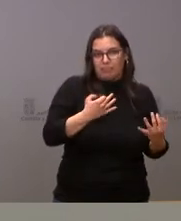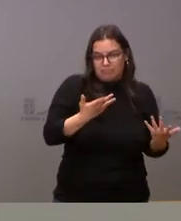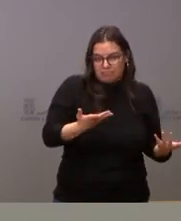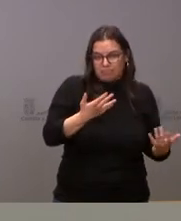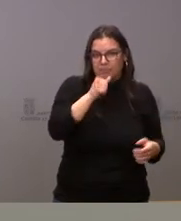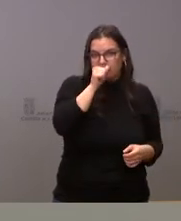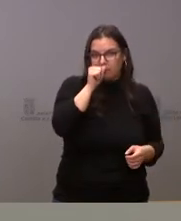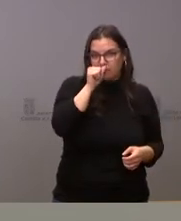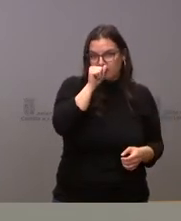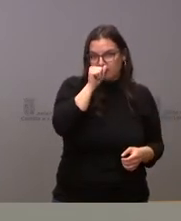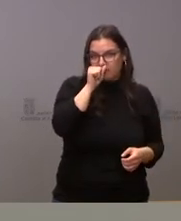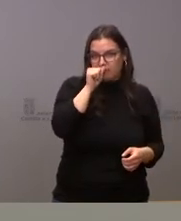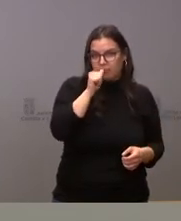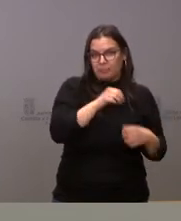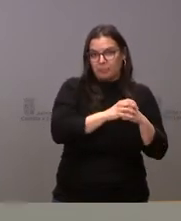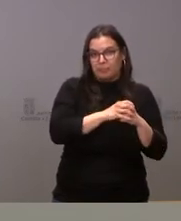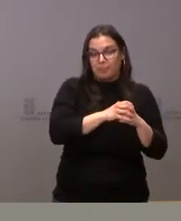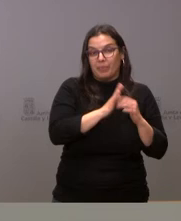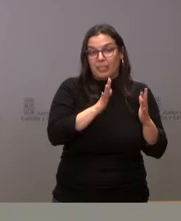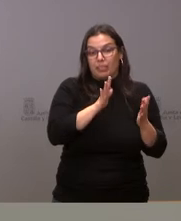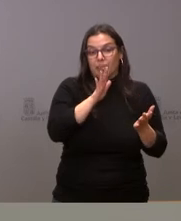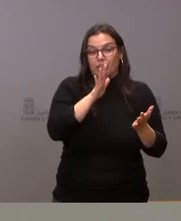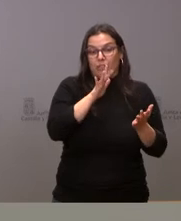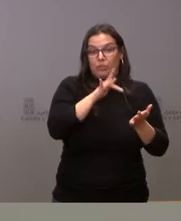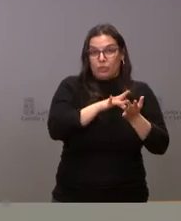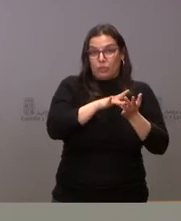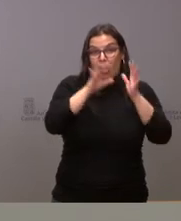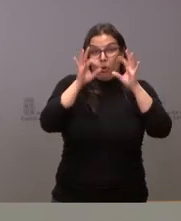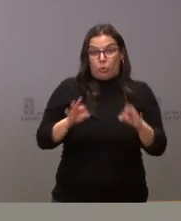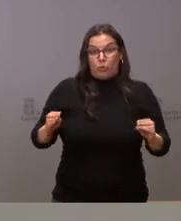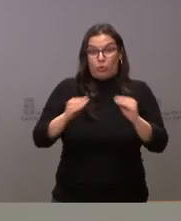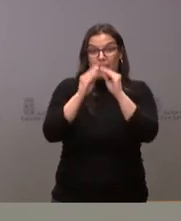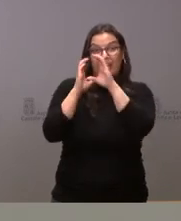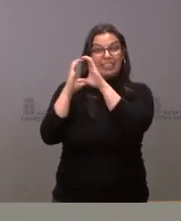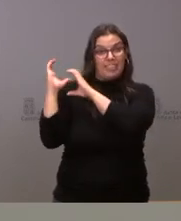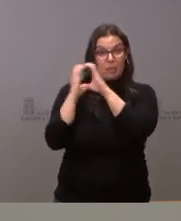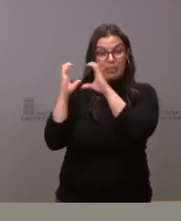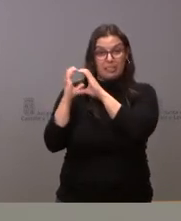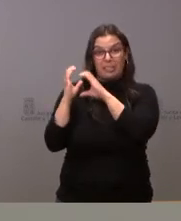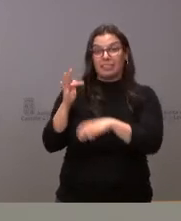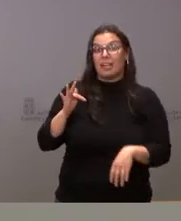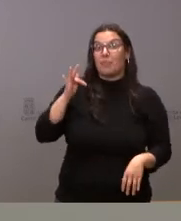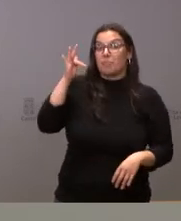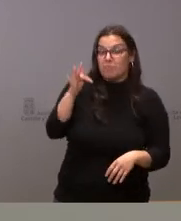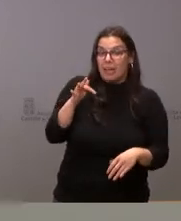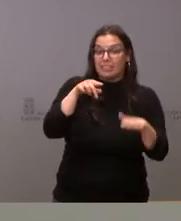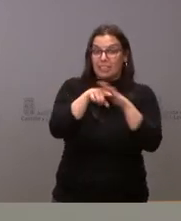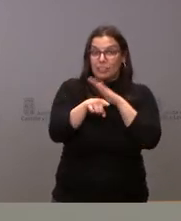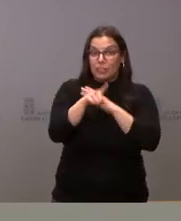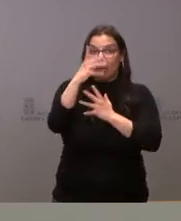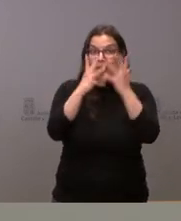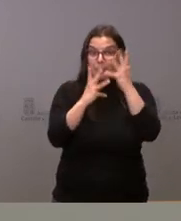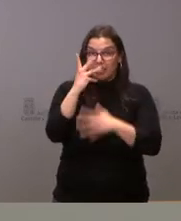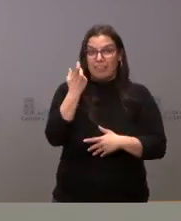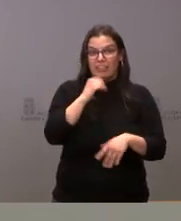Castilla y León, es que nos encontramos, por un lado, en plena Semana Santa y, por otro, en una serie de trámites administrativos que es